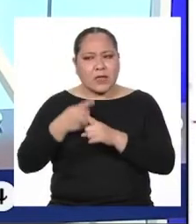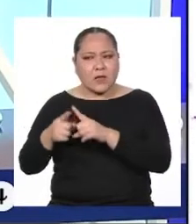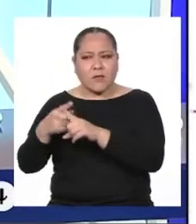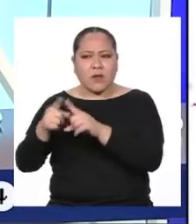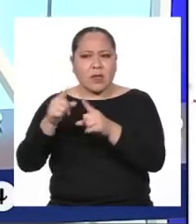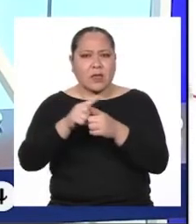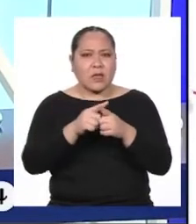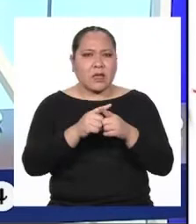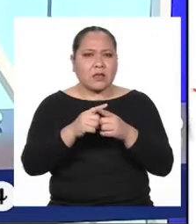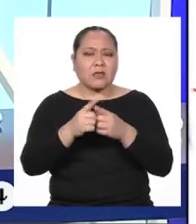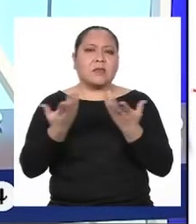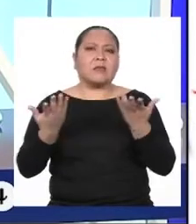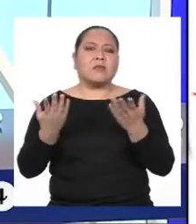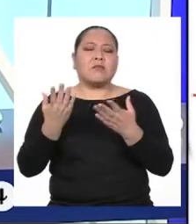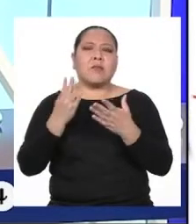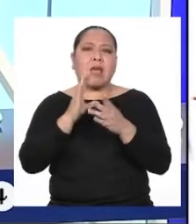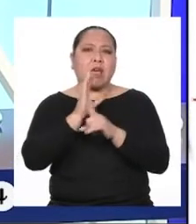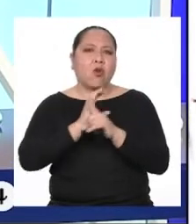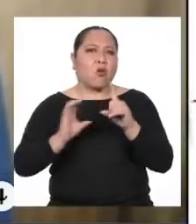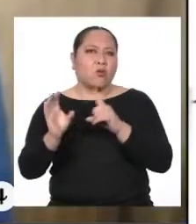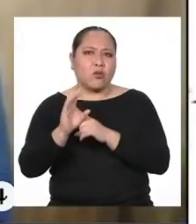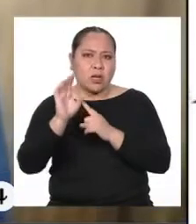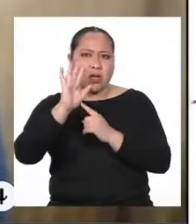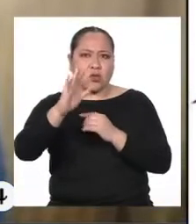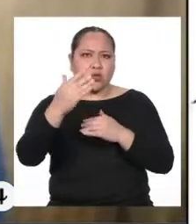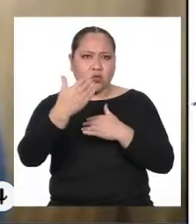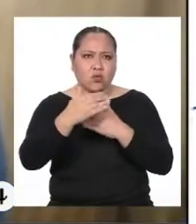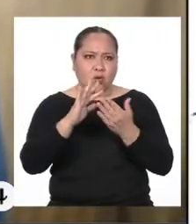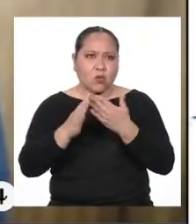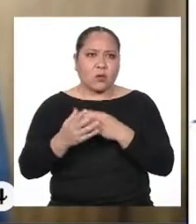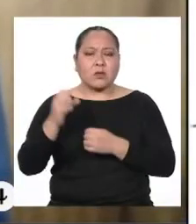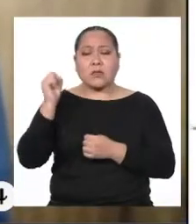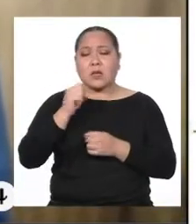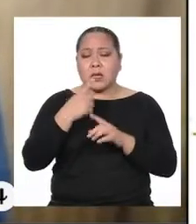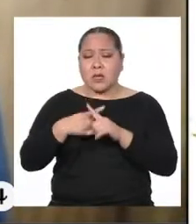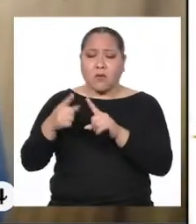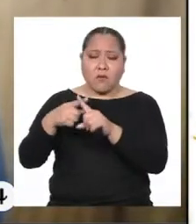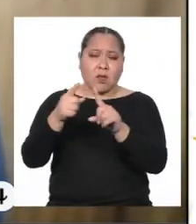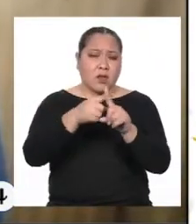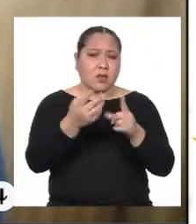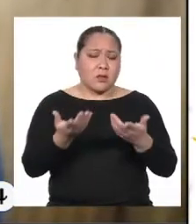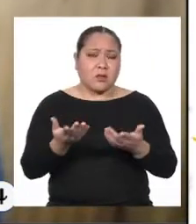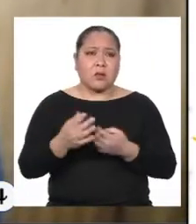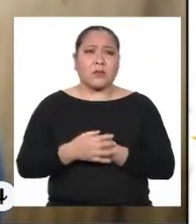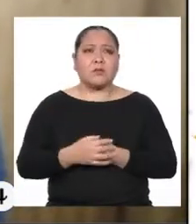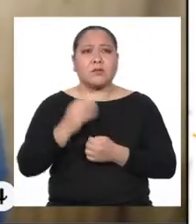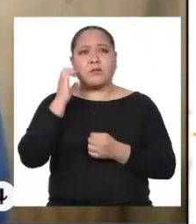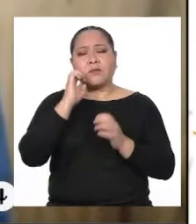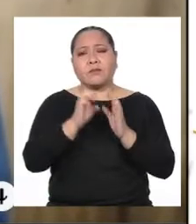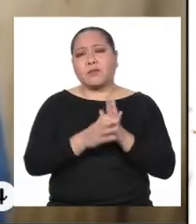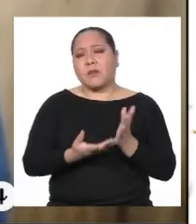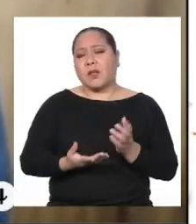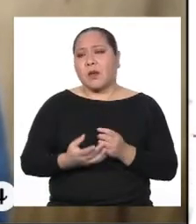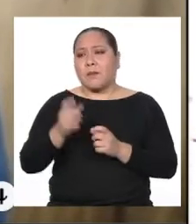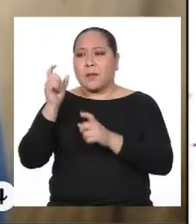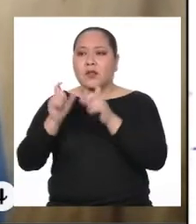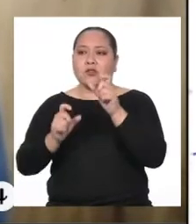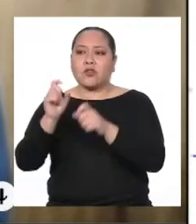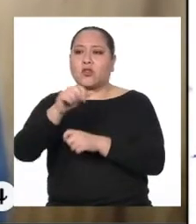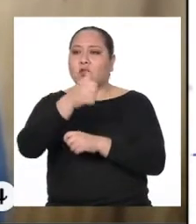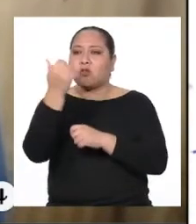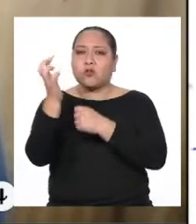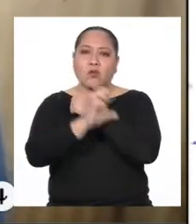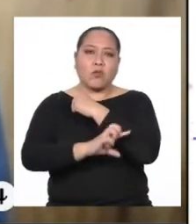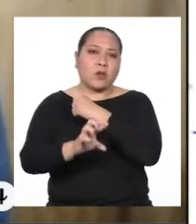se manifiesta esa diversidad? Sí, hay mucha diversidad Como personas de otros países